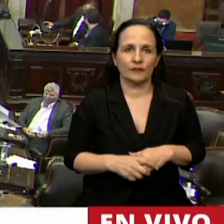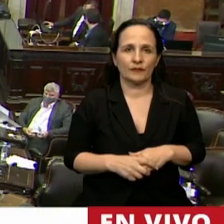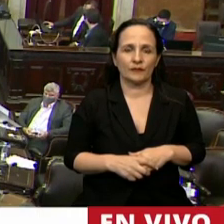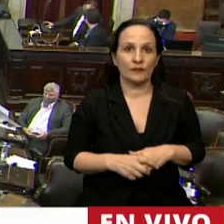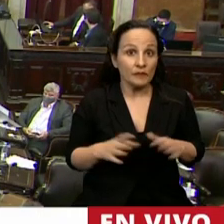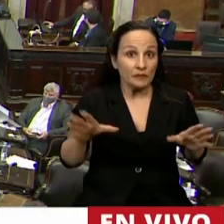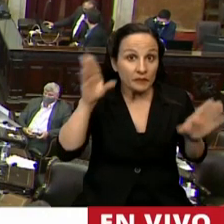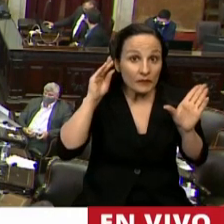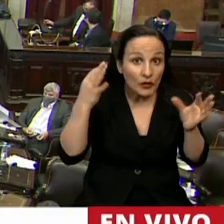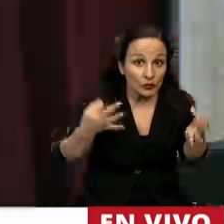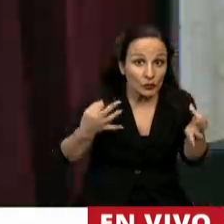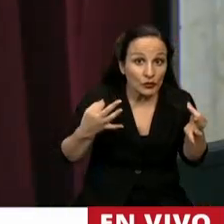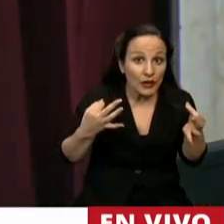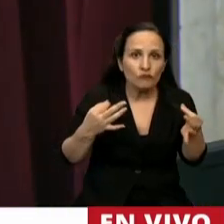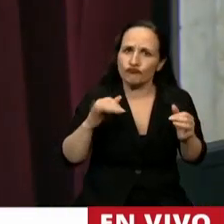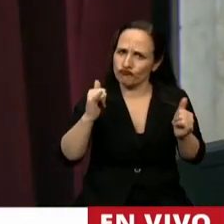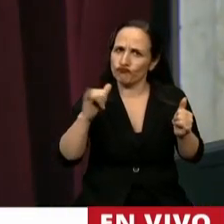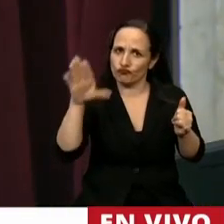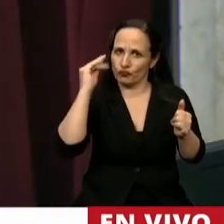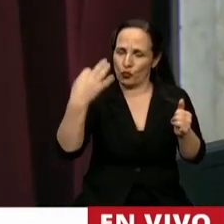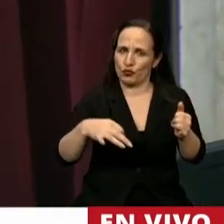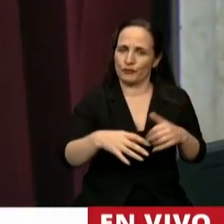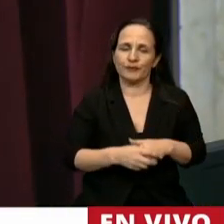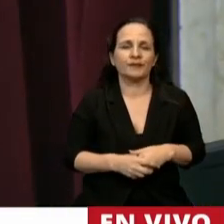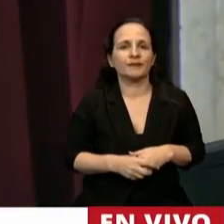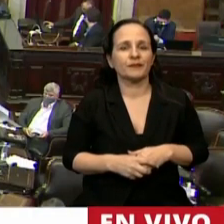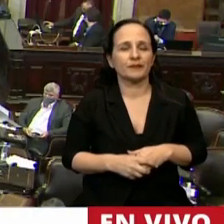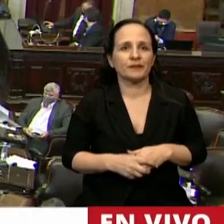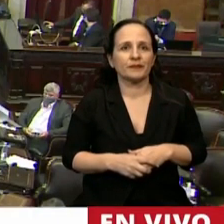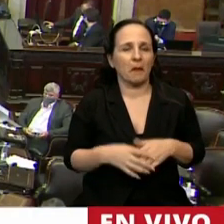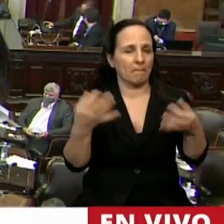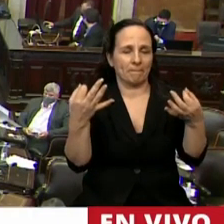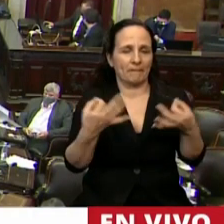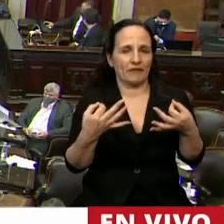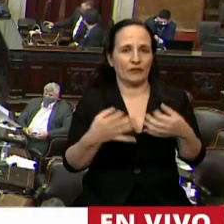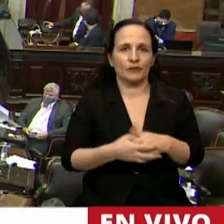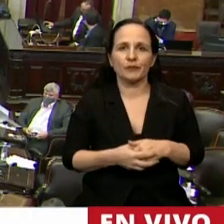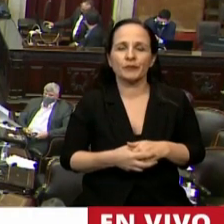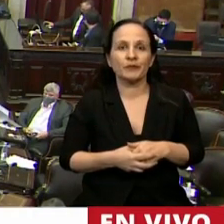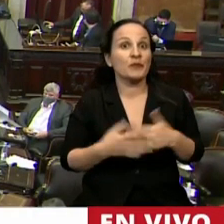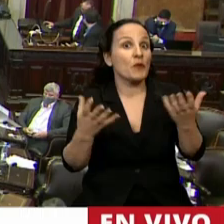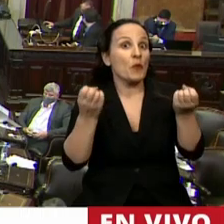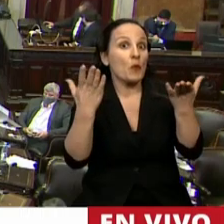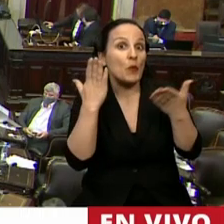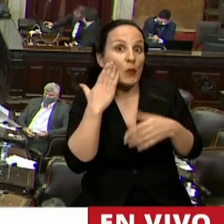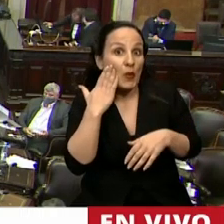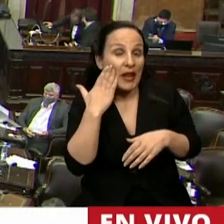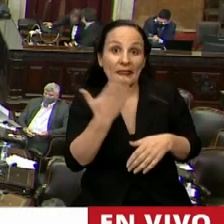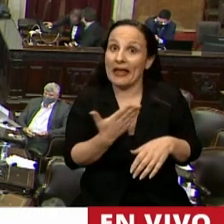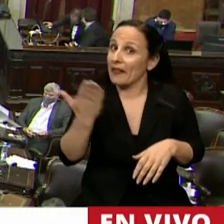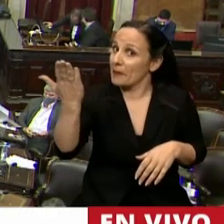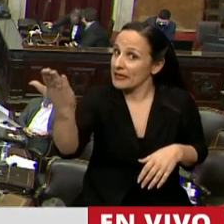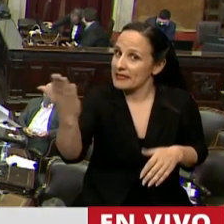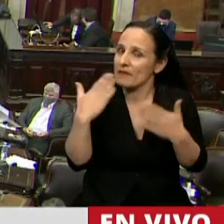¿Escuchas, presidente? Sí, lo escucho, diputado. Perfecto. Buenas tardes, señor